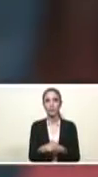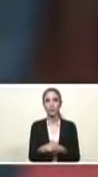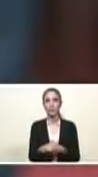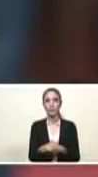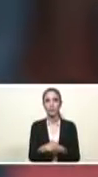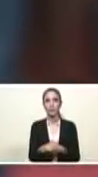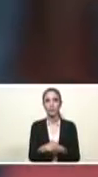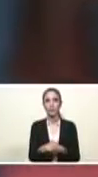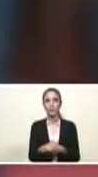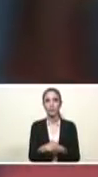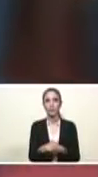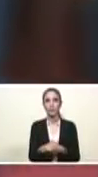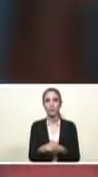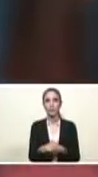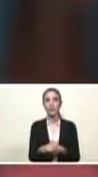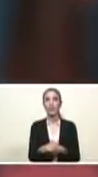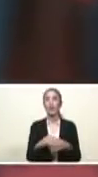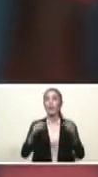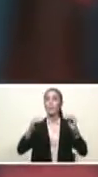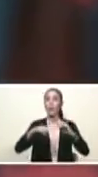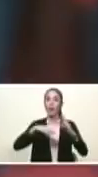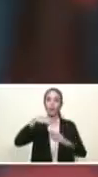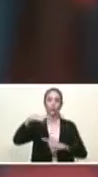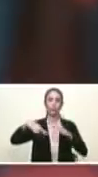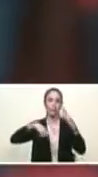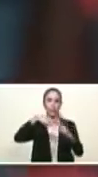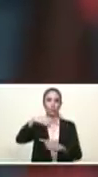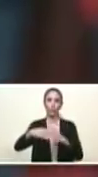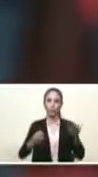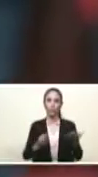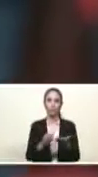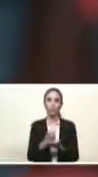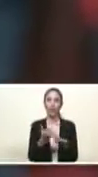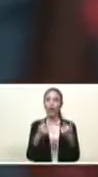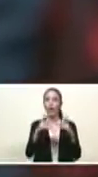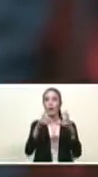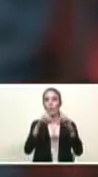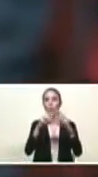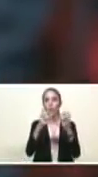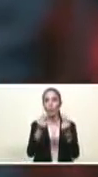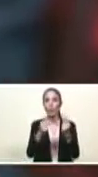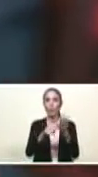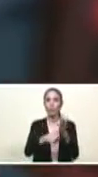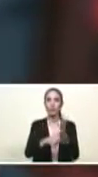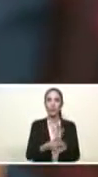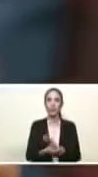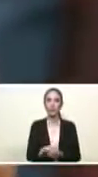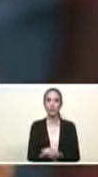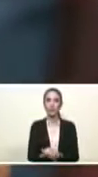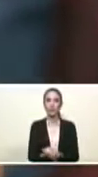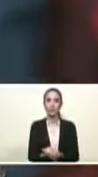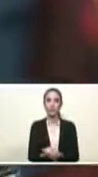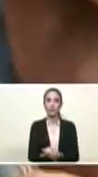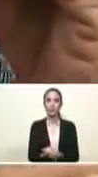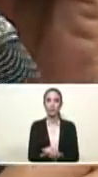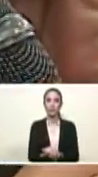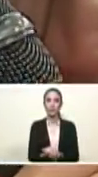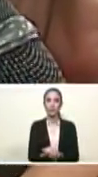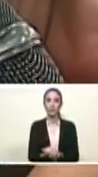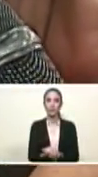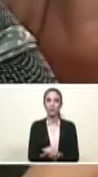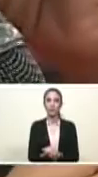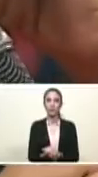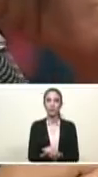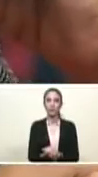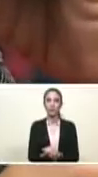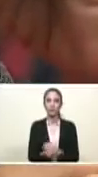Con más revolución y más revolución, válido para 9 millones 266, que es mi número de cédula, presidente.